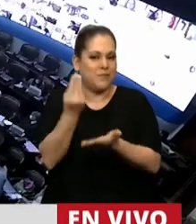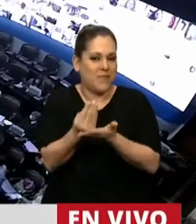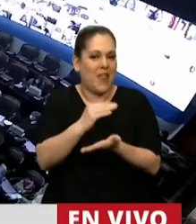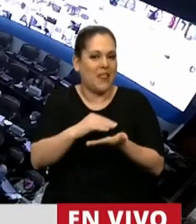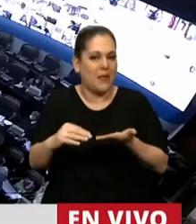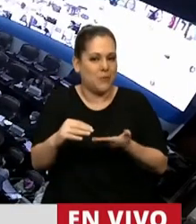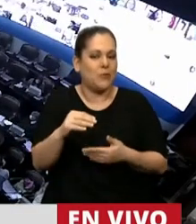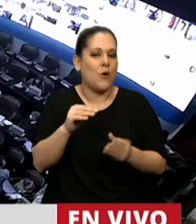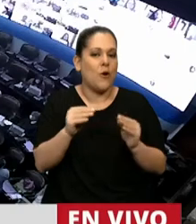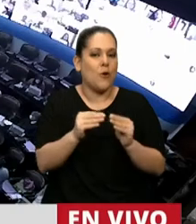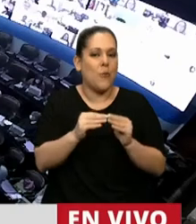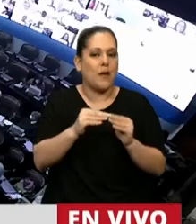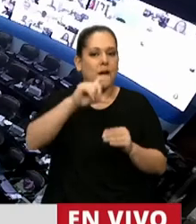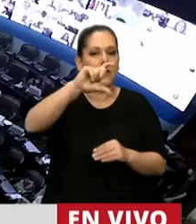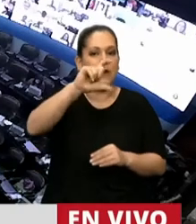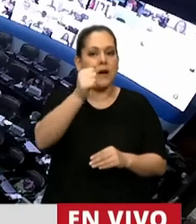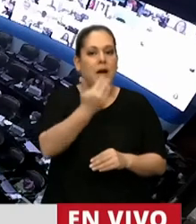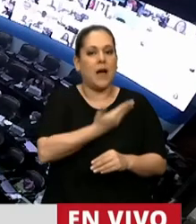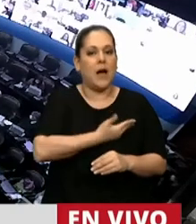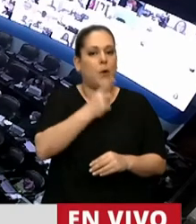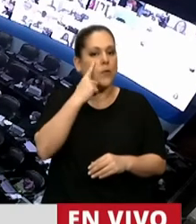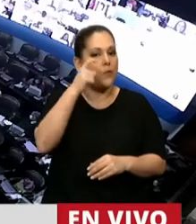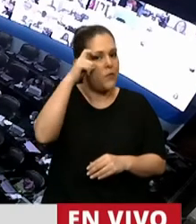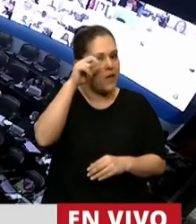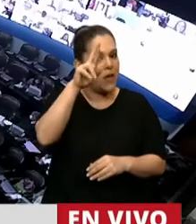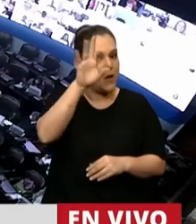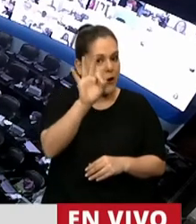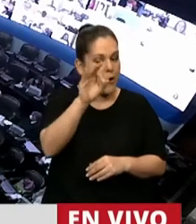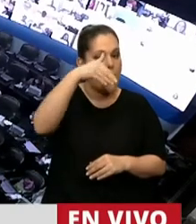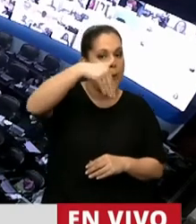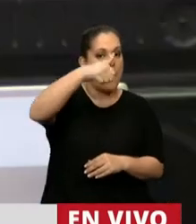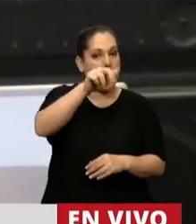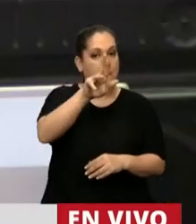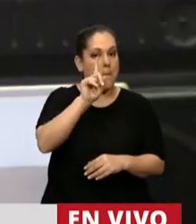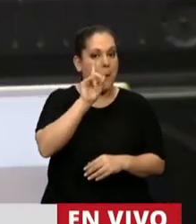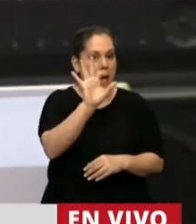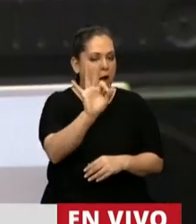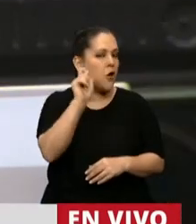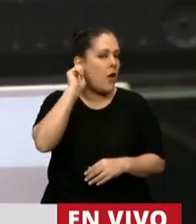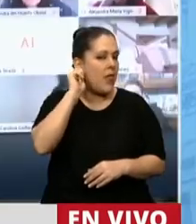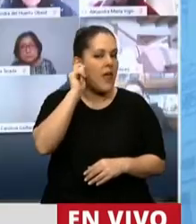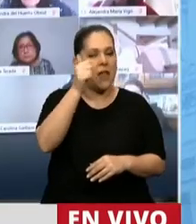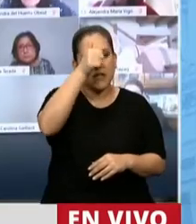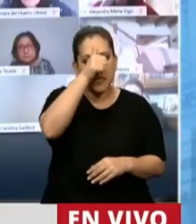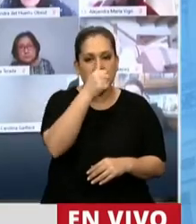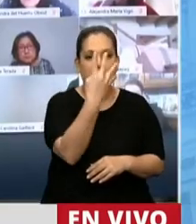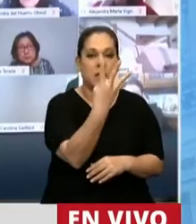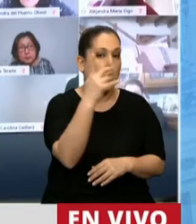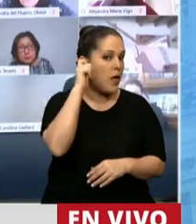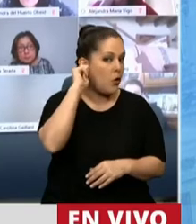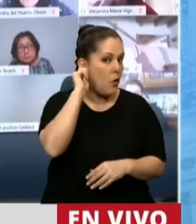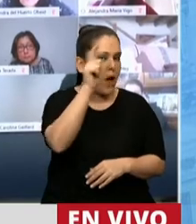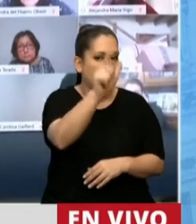al compañero Mario Cafiero, que nos dejó el 13 de septiembre, a la edad de 64 años, por una